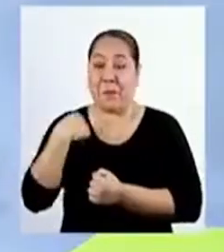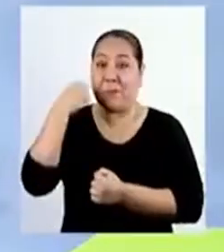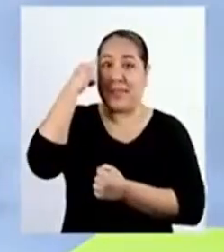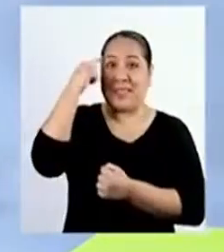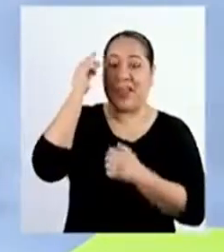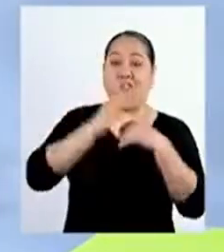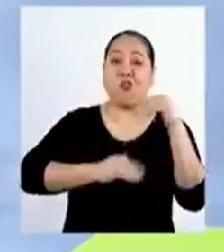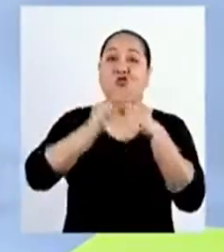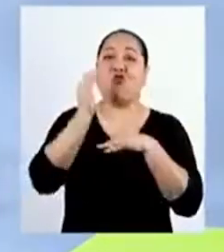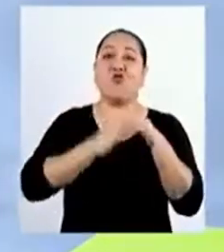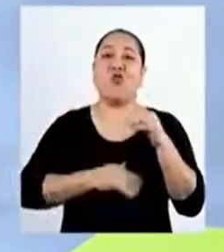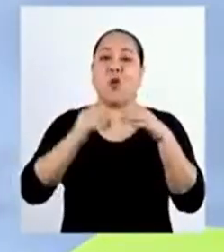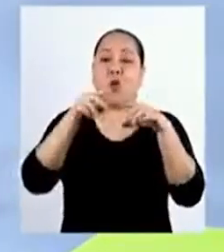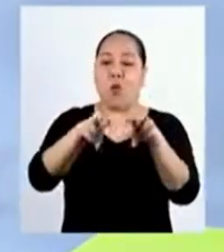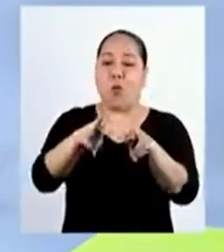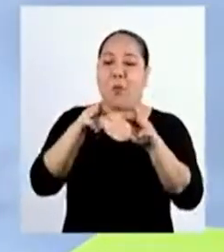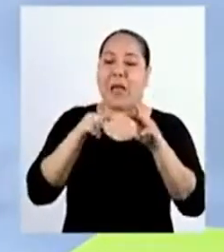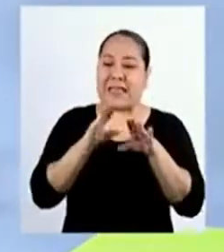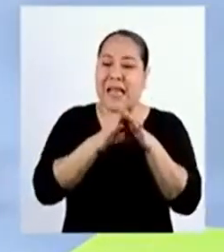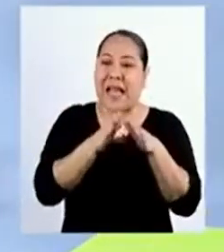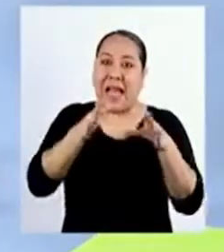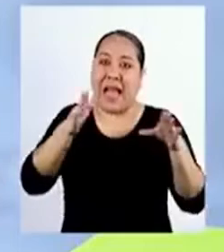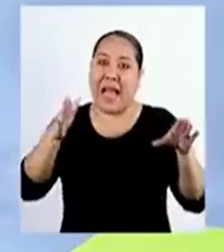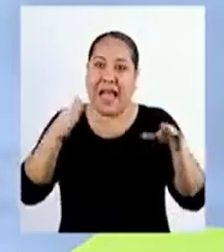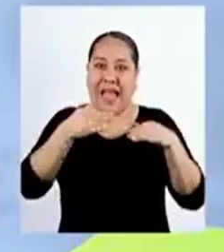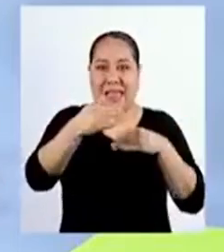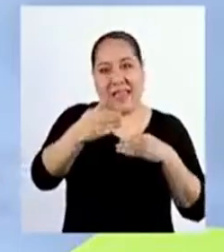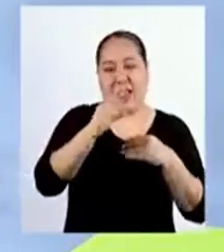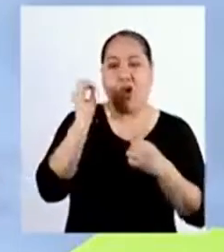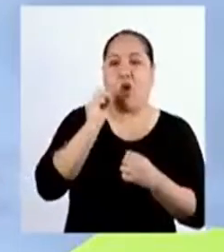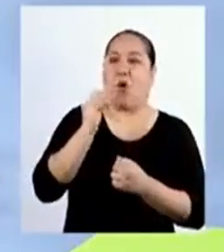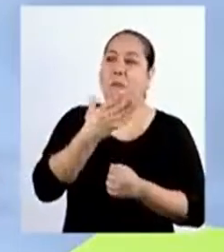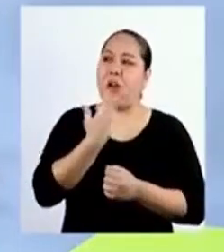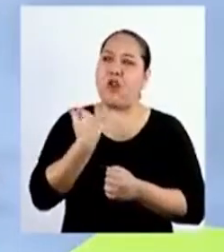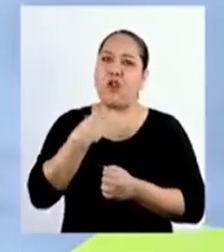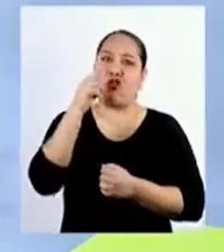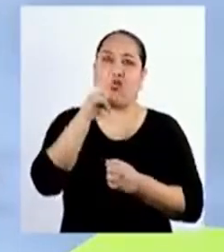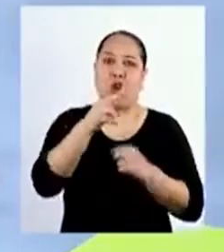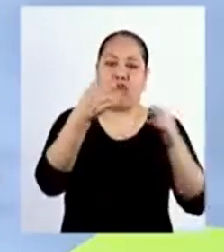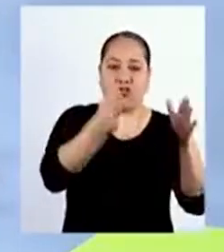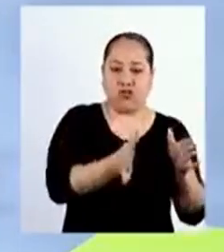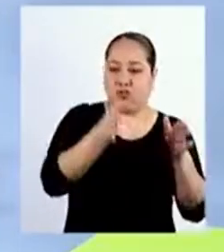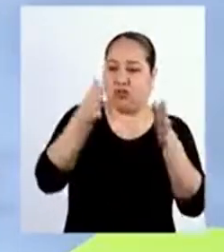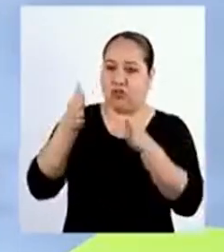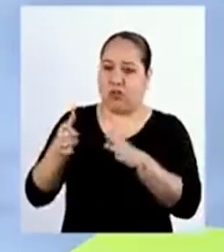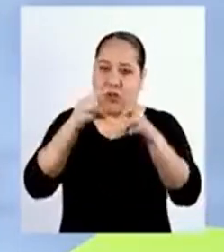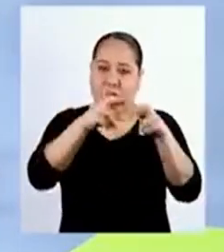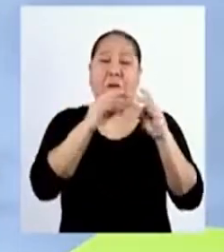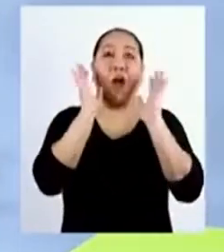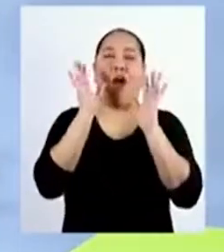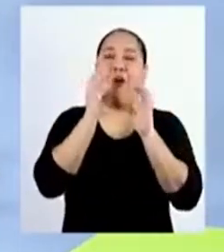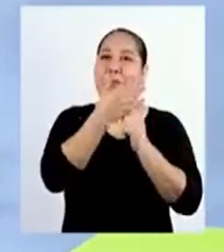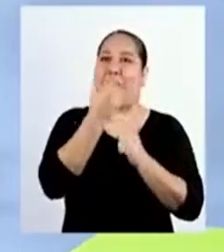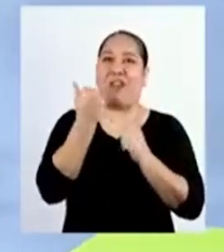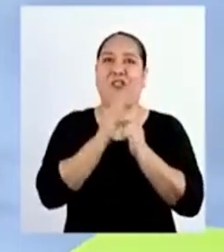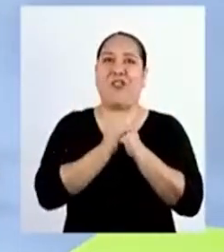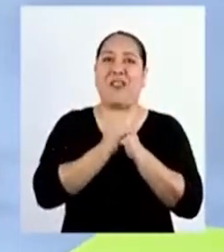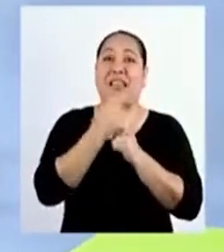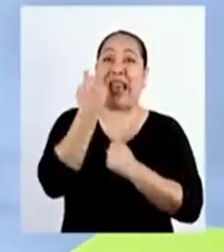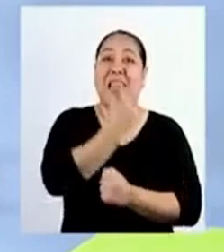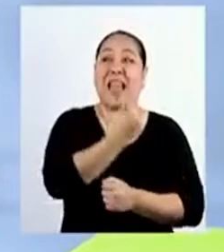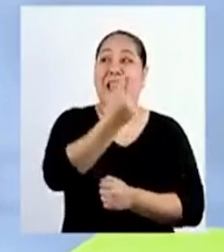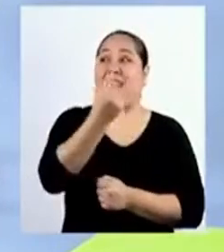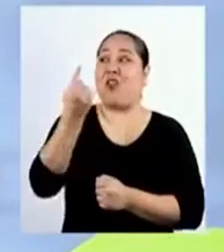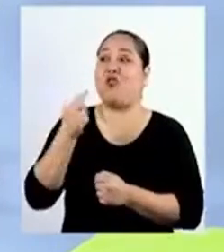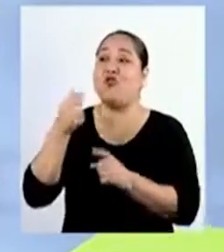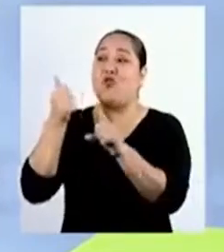Pensé que construyamos un escritorio más grande. O mejor, tener dos escritorios. O mejor aún, que